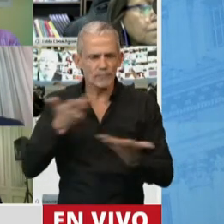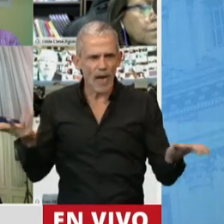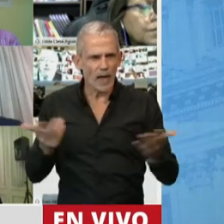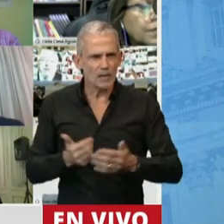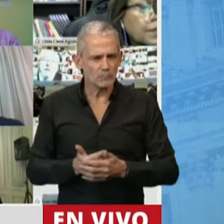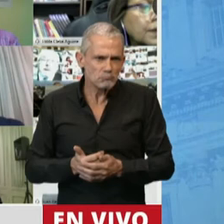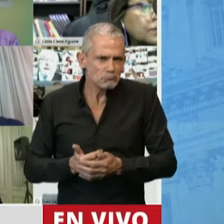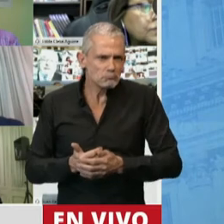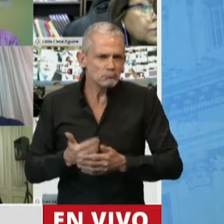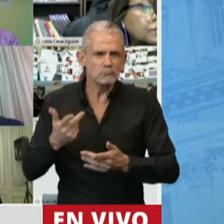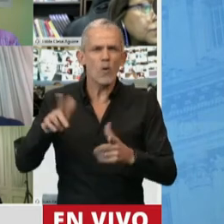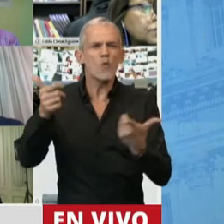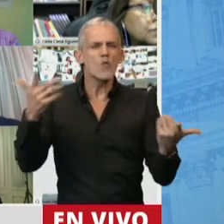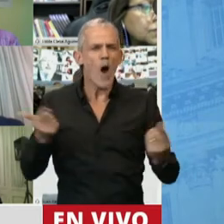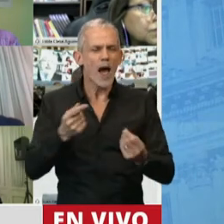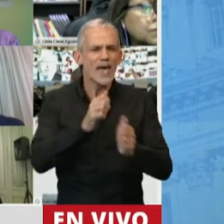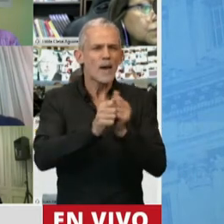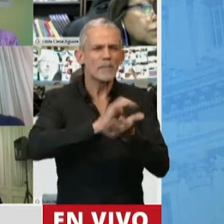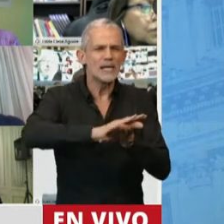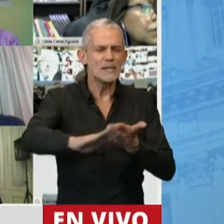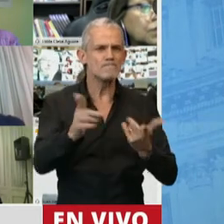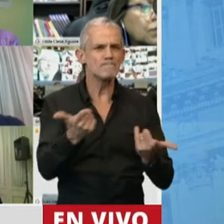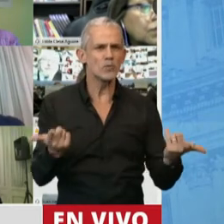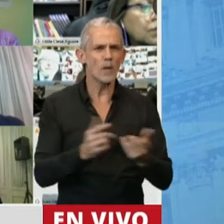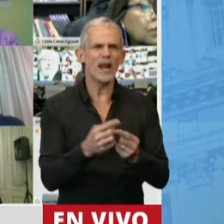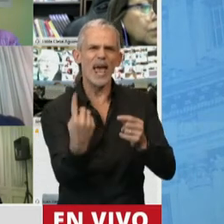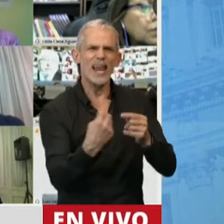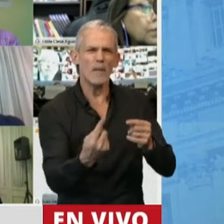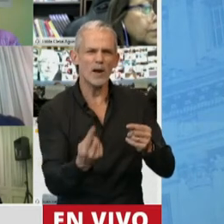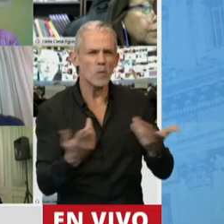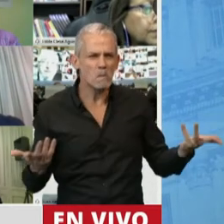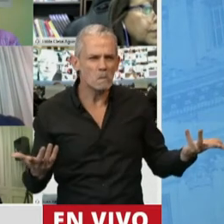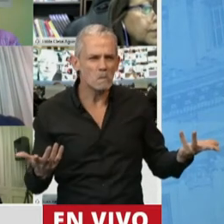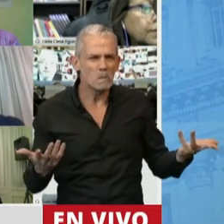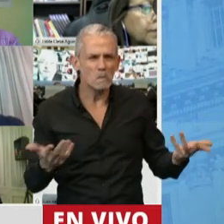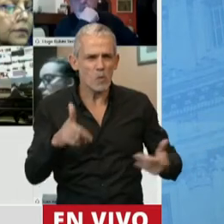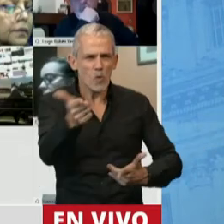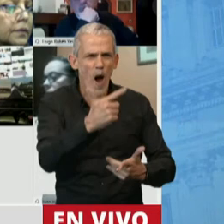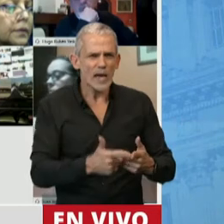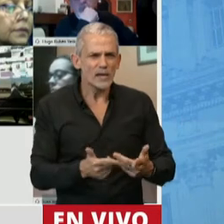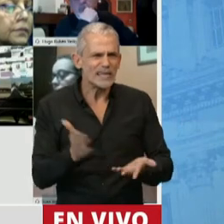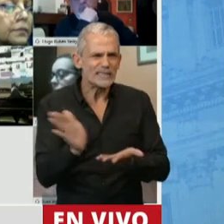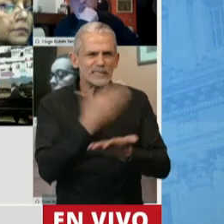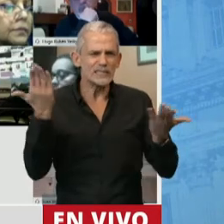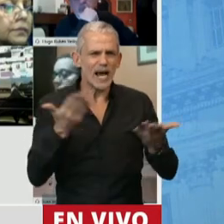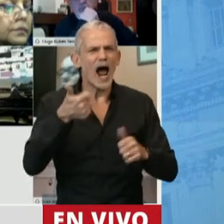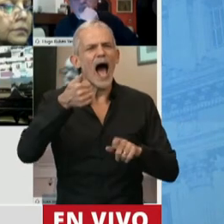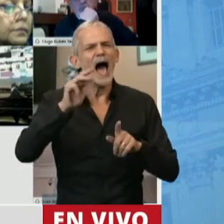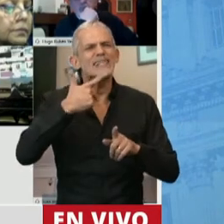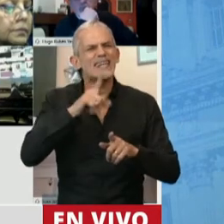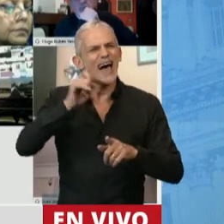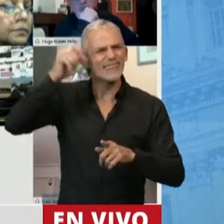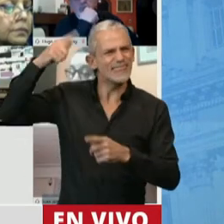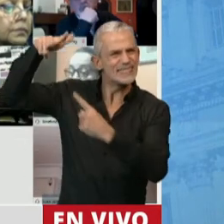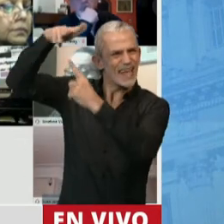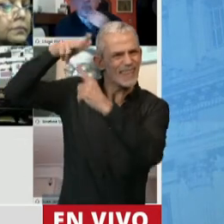si nos dejaron sin línea blanca. ¿Para qué querían automación para los lavarropas? Si eliminaron a ARSAT y las